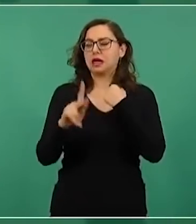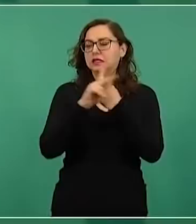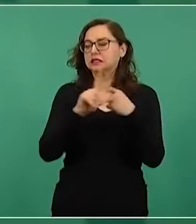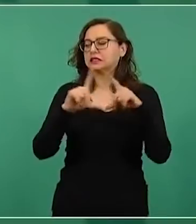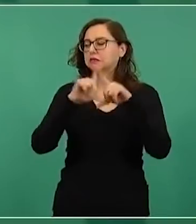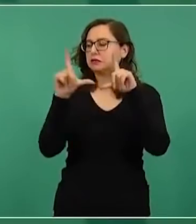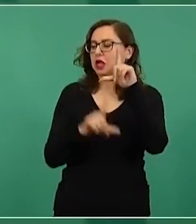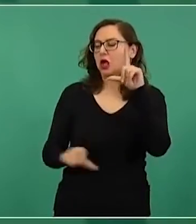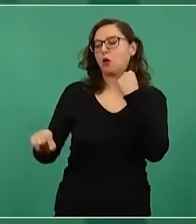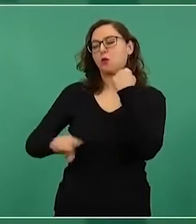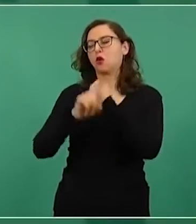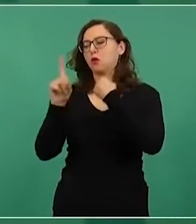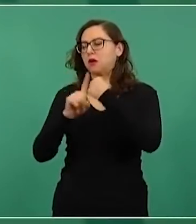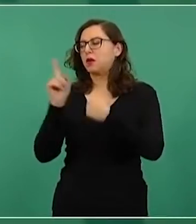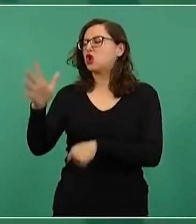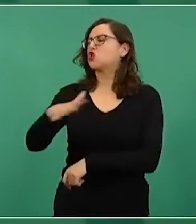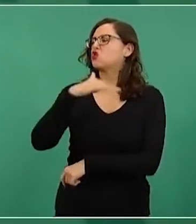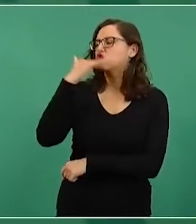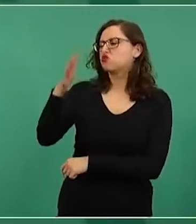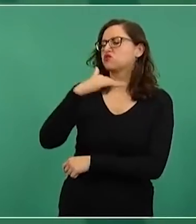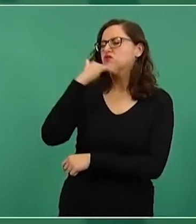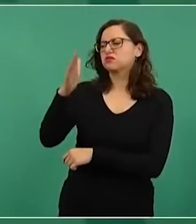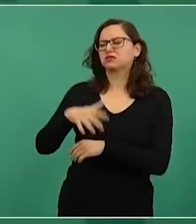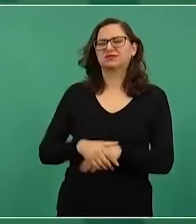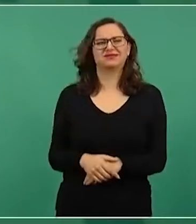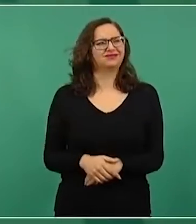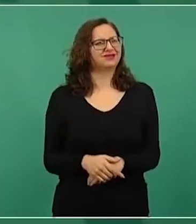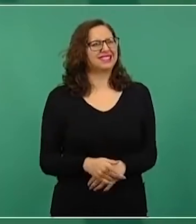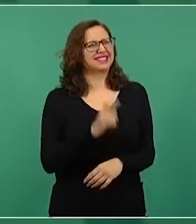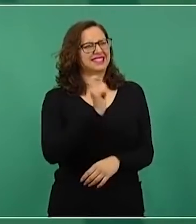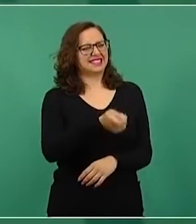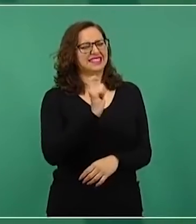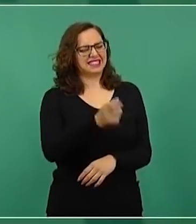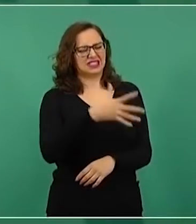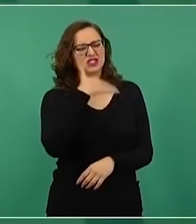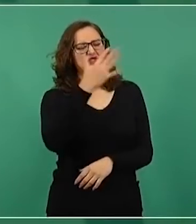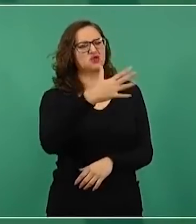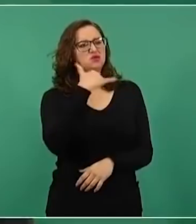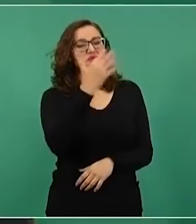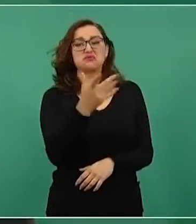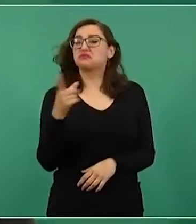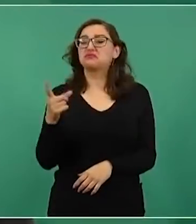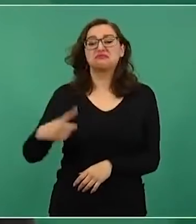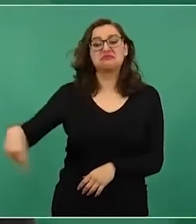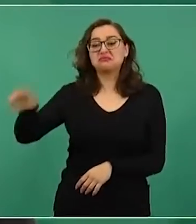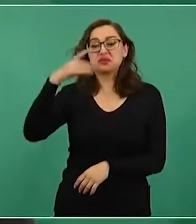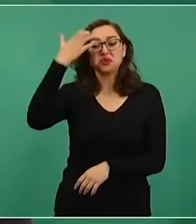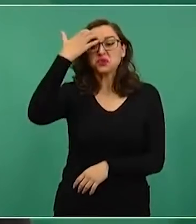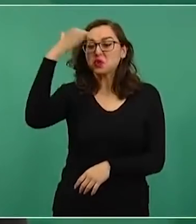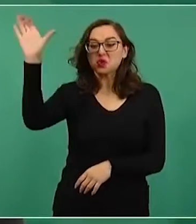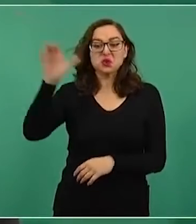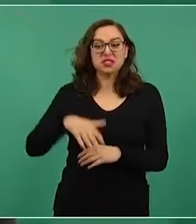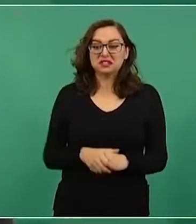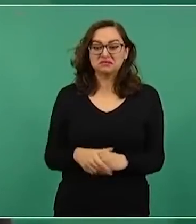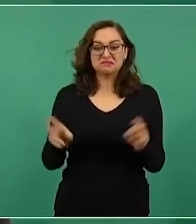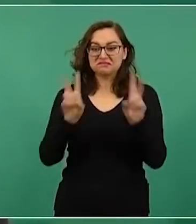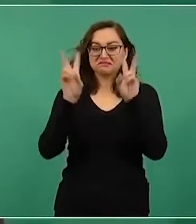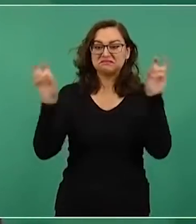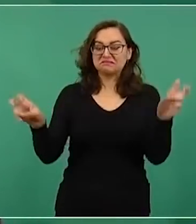es la corrupción, les cuesta trabajo, mucho trabajo